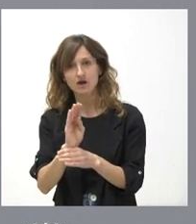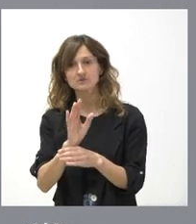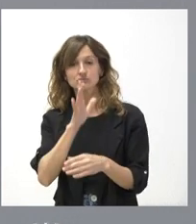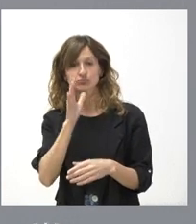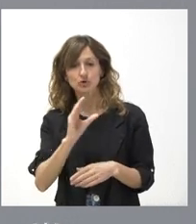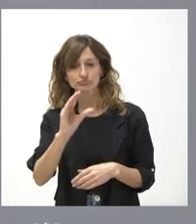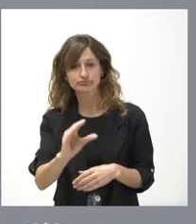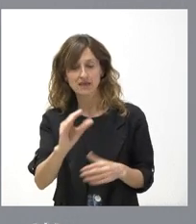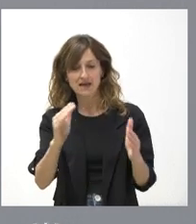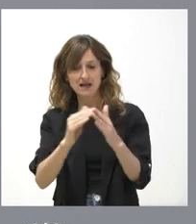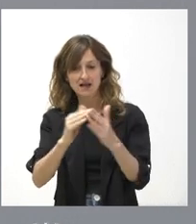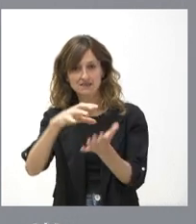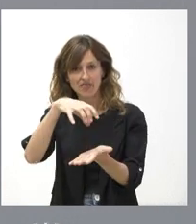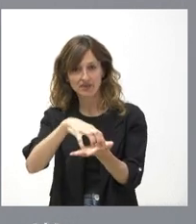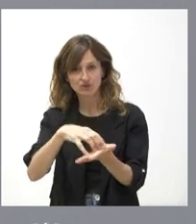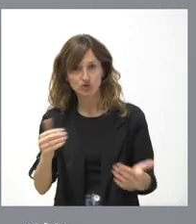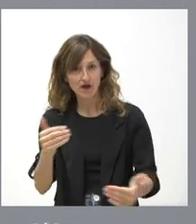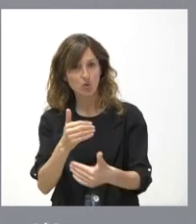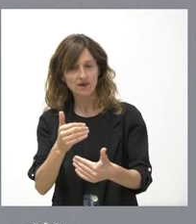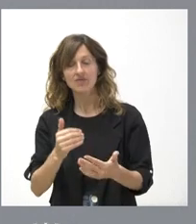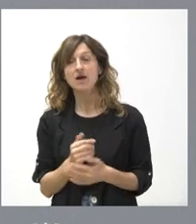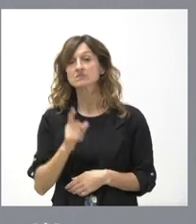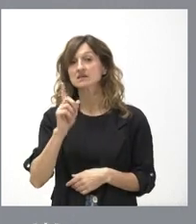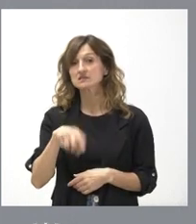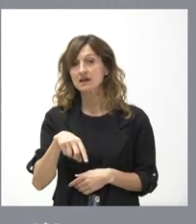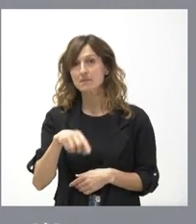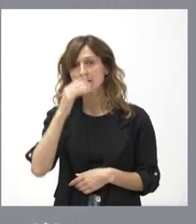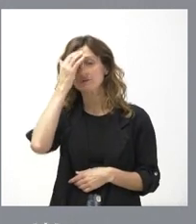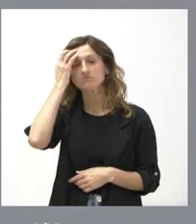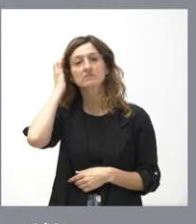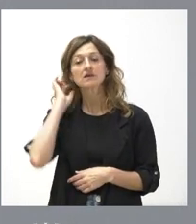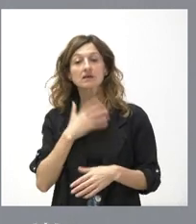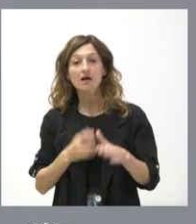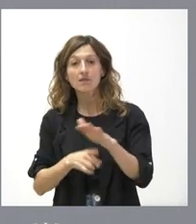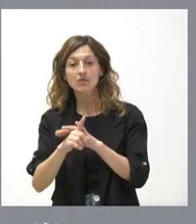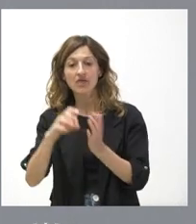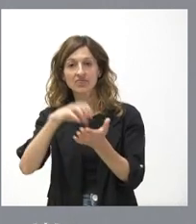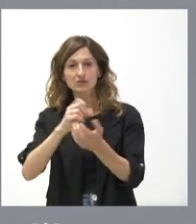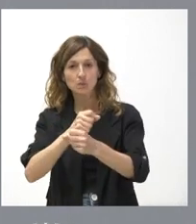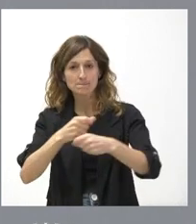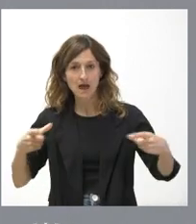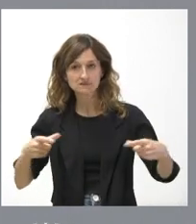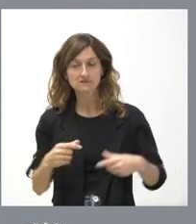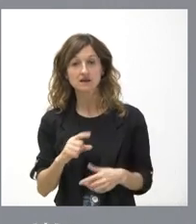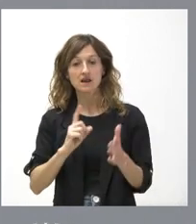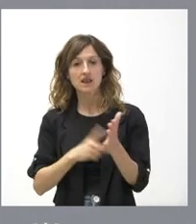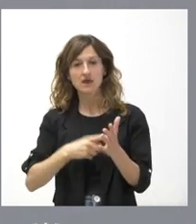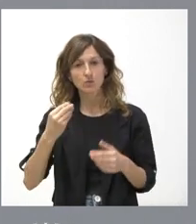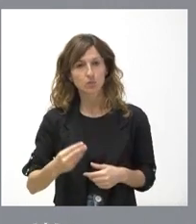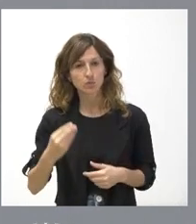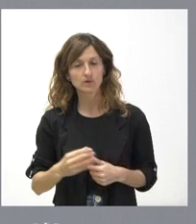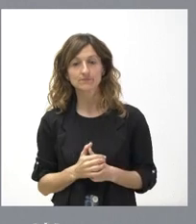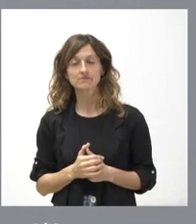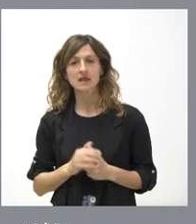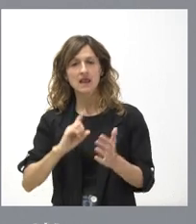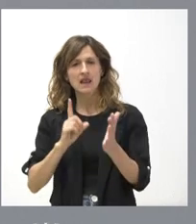a estas casas y centros de acogida. Y, además, seguimos avanzando en disponer de más centros de acogida. Por tanto, es una buena ley. Es una ley que